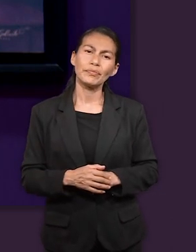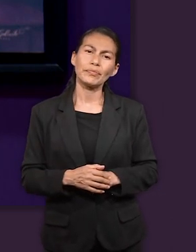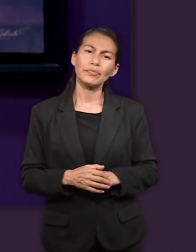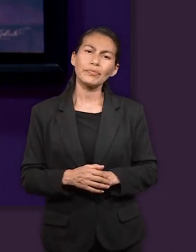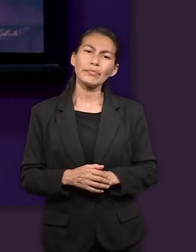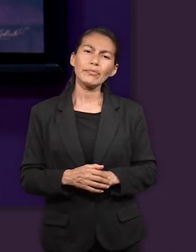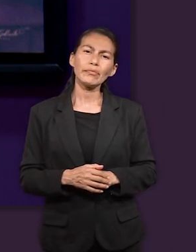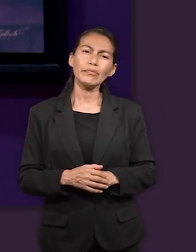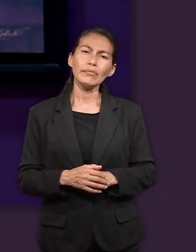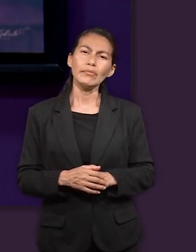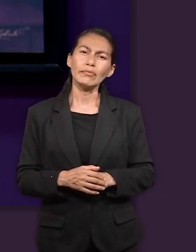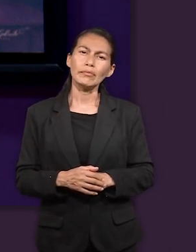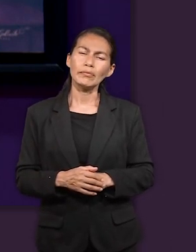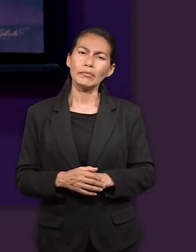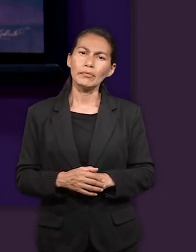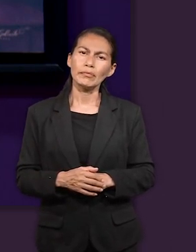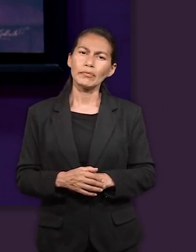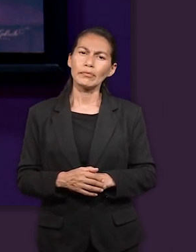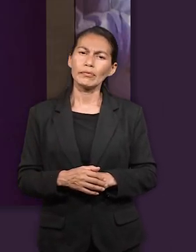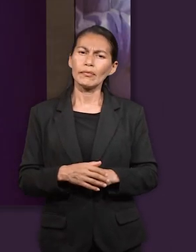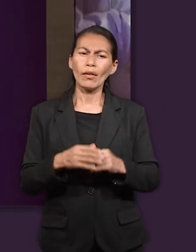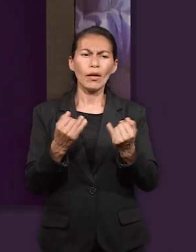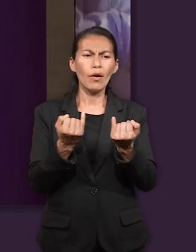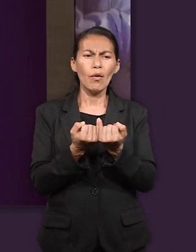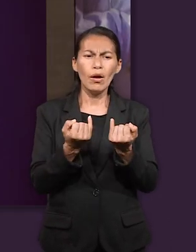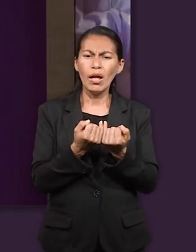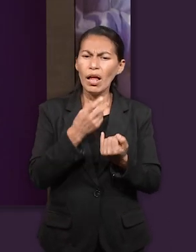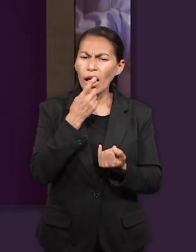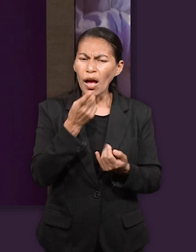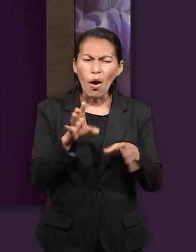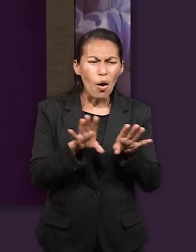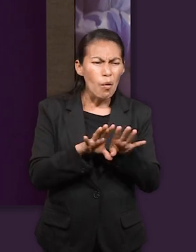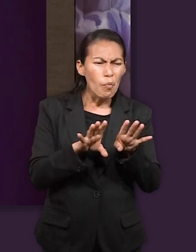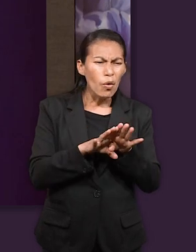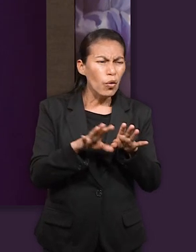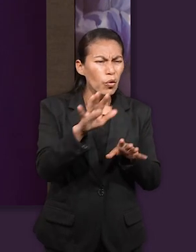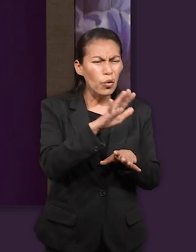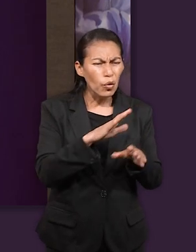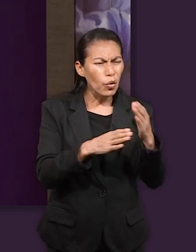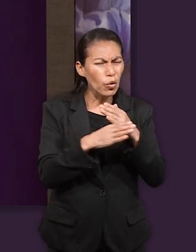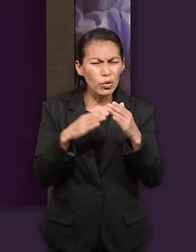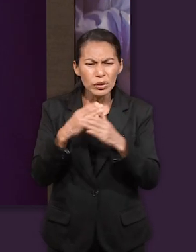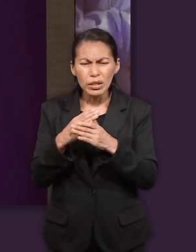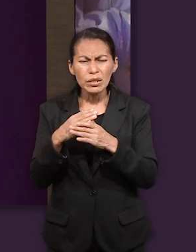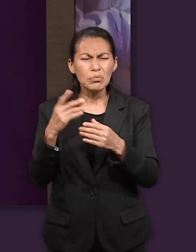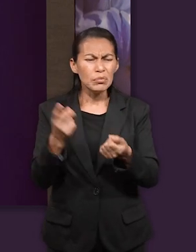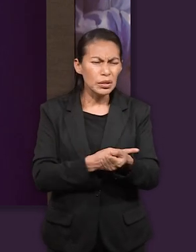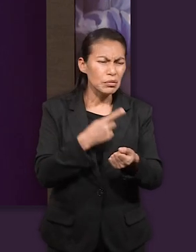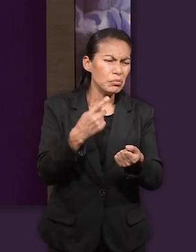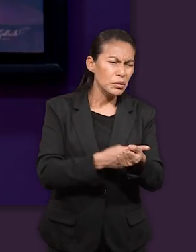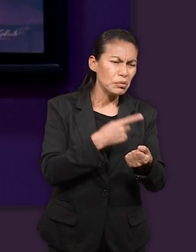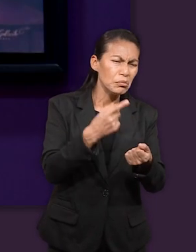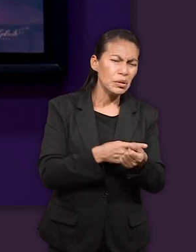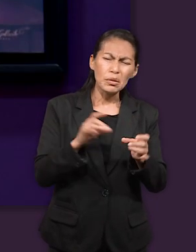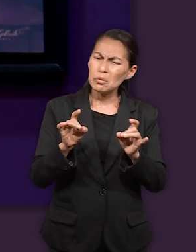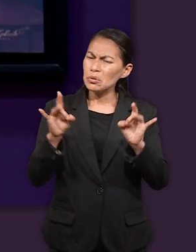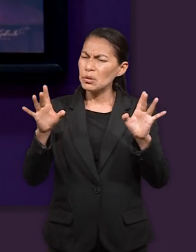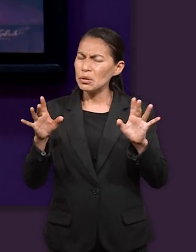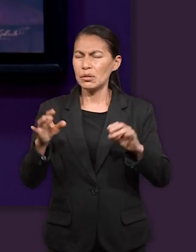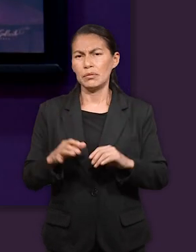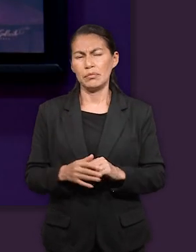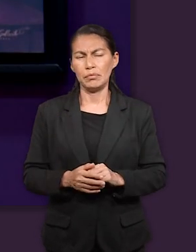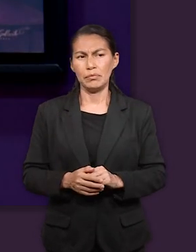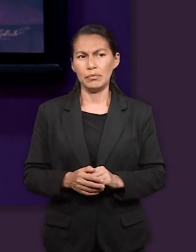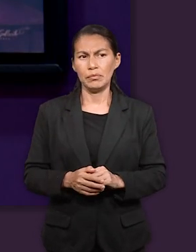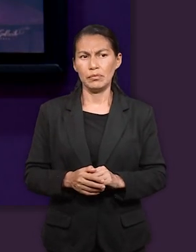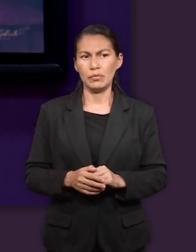sueños apuntaban hacia ese momento y no solamente eso sino también él comprende el por qué de